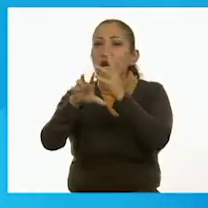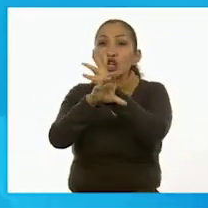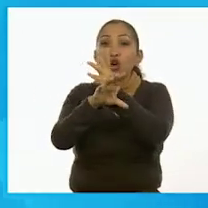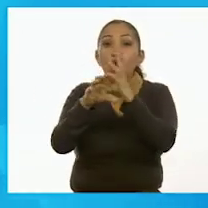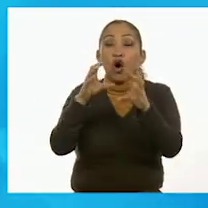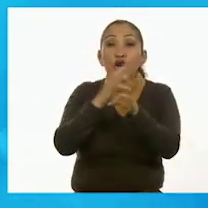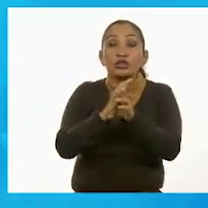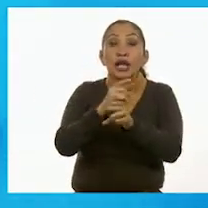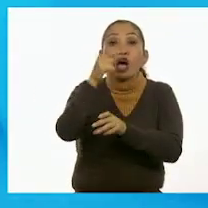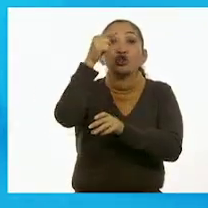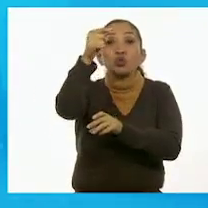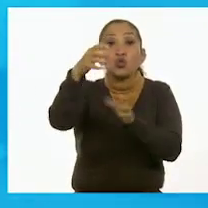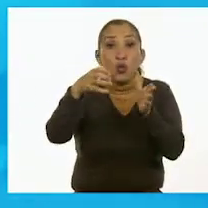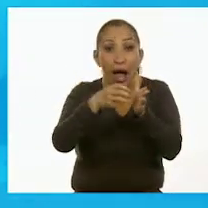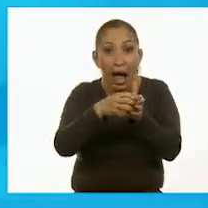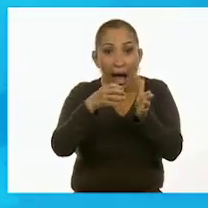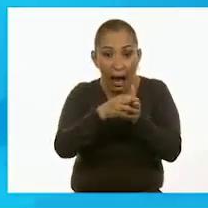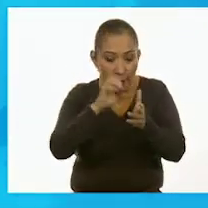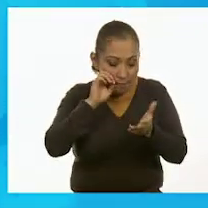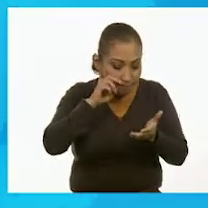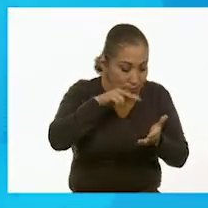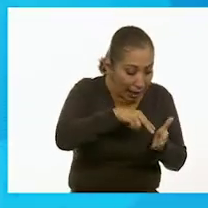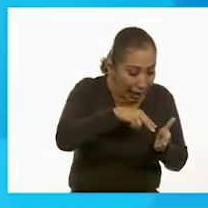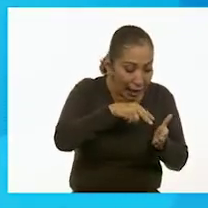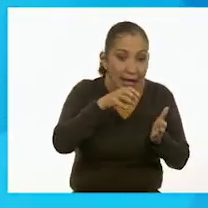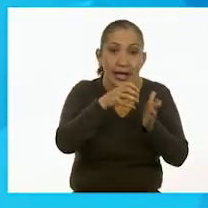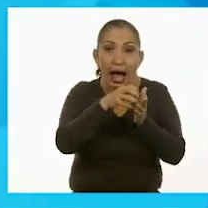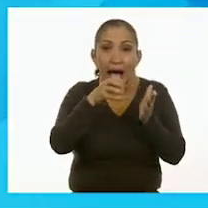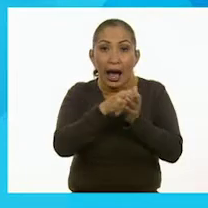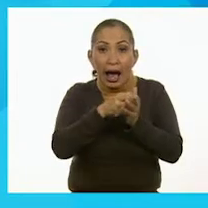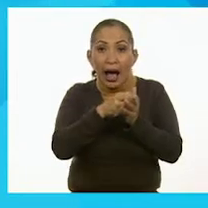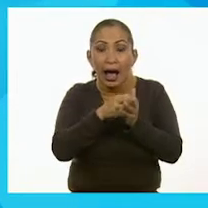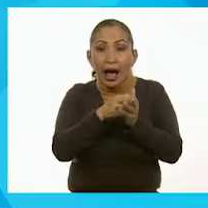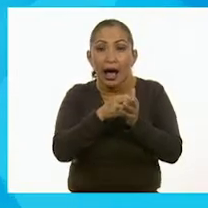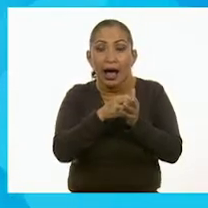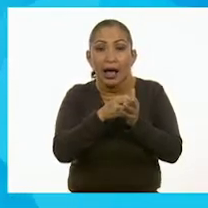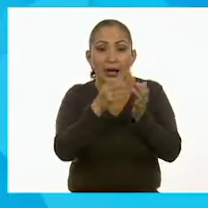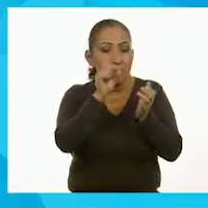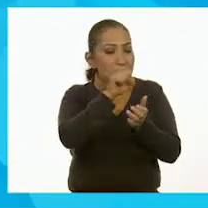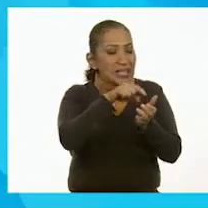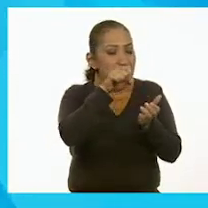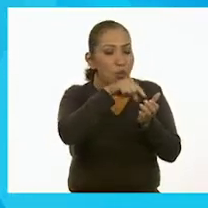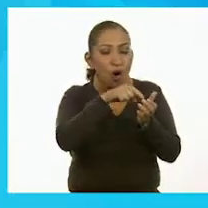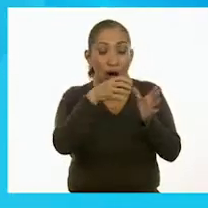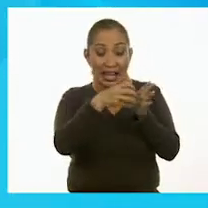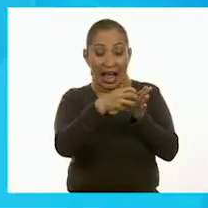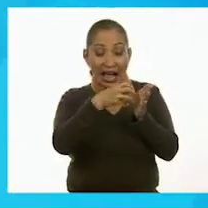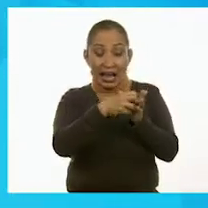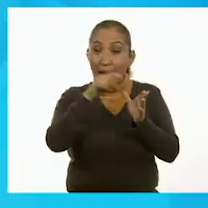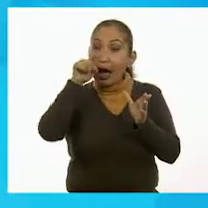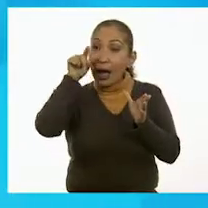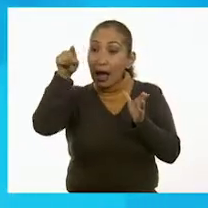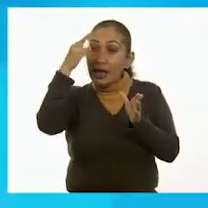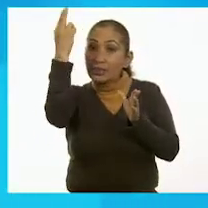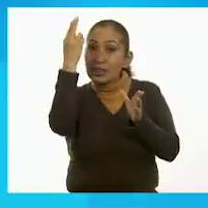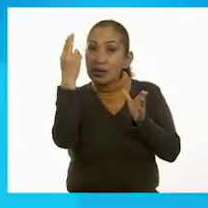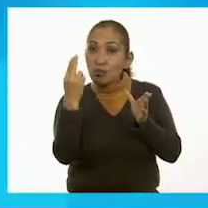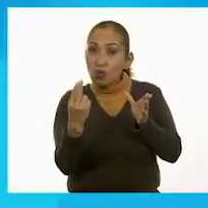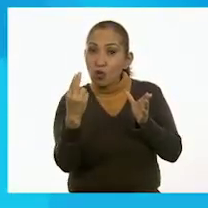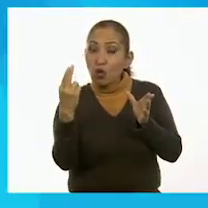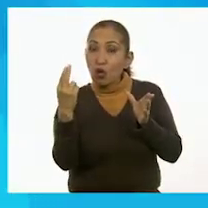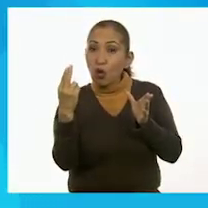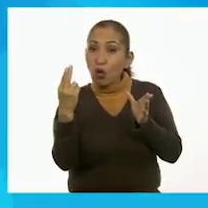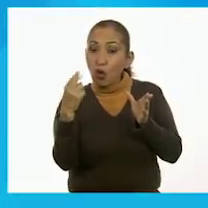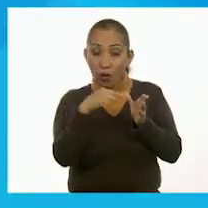en tu caja de sorpresas. Dibuja tantos palitos como cosas hay en tu